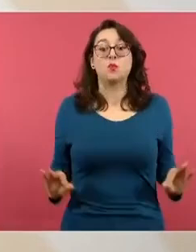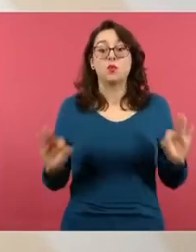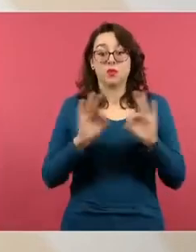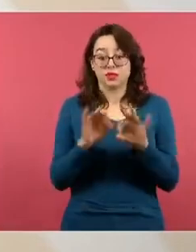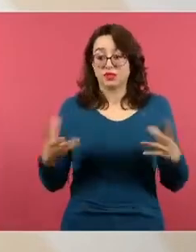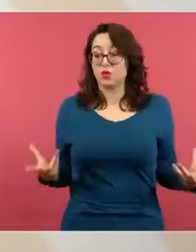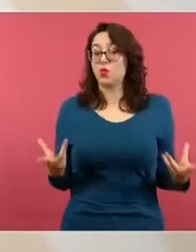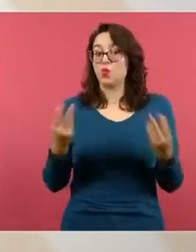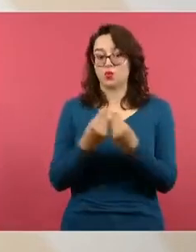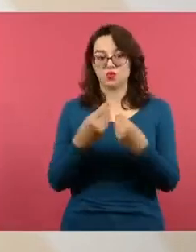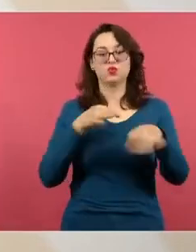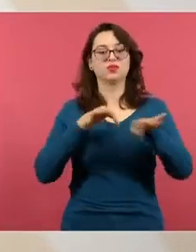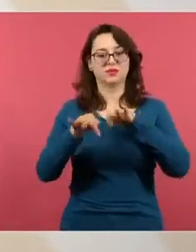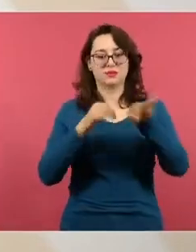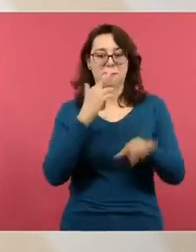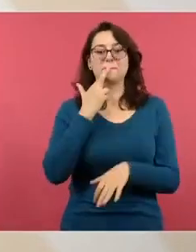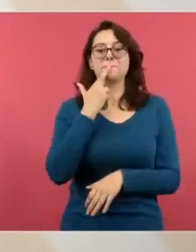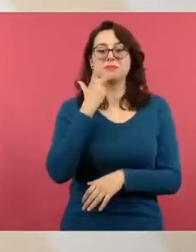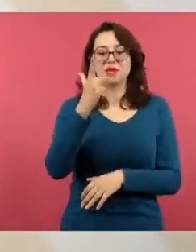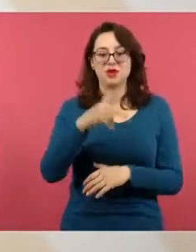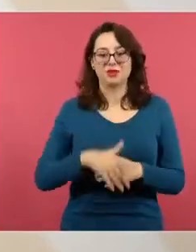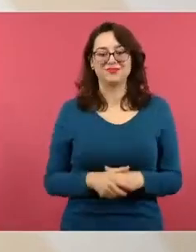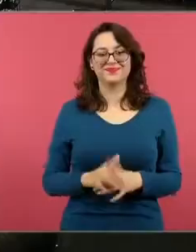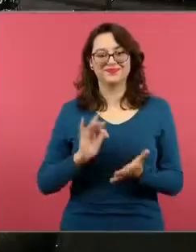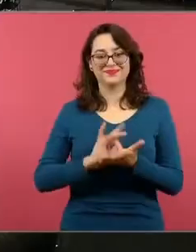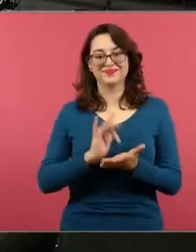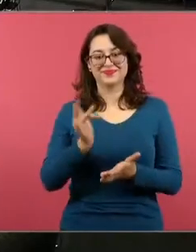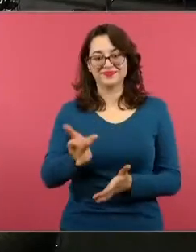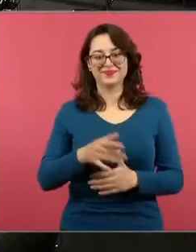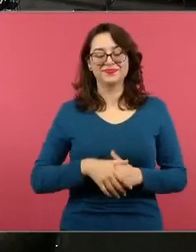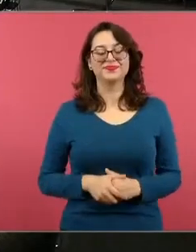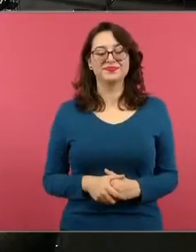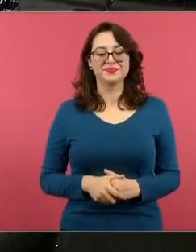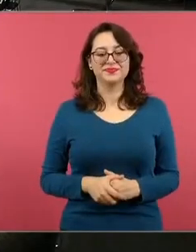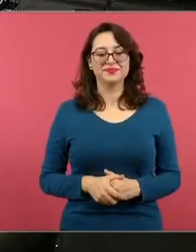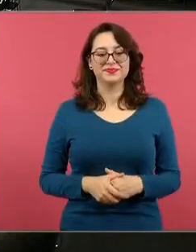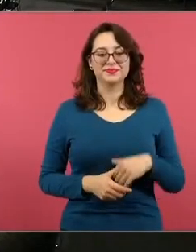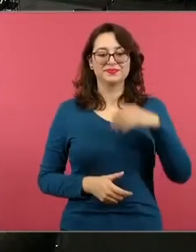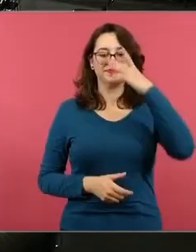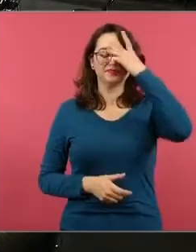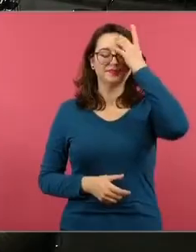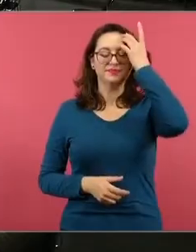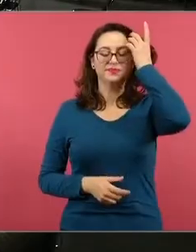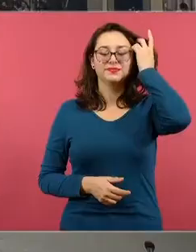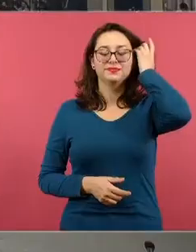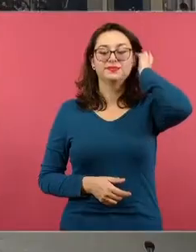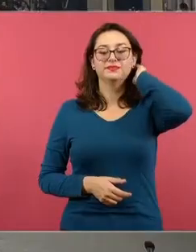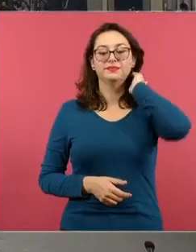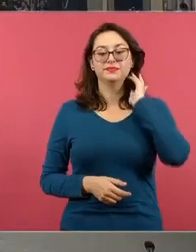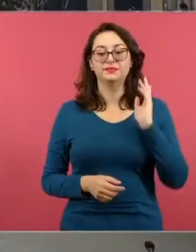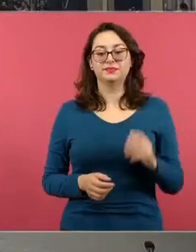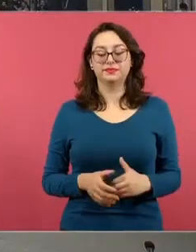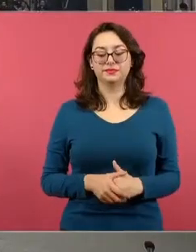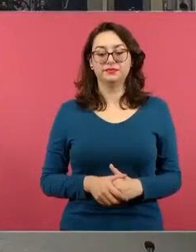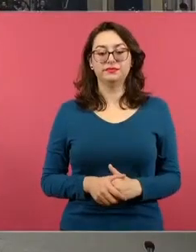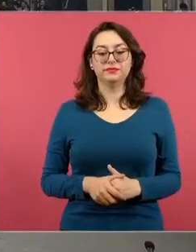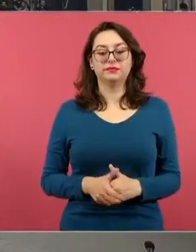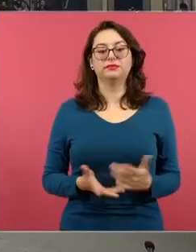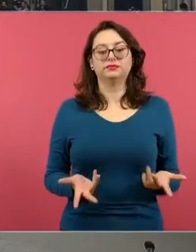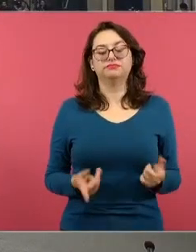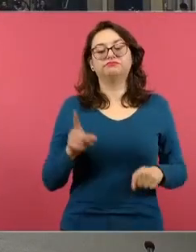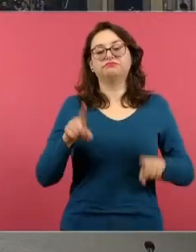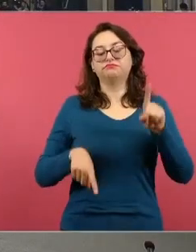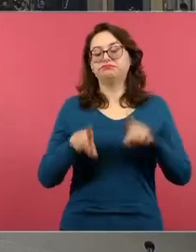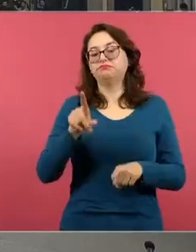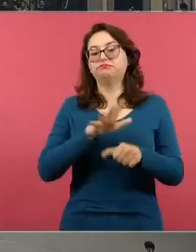conjunto da mejores resultados gracias y todo depende también de las características de la zona